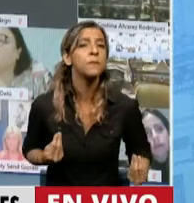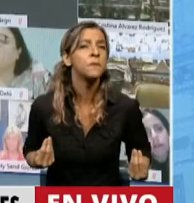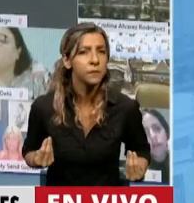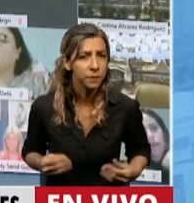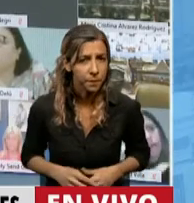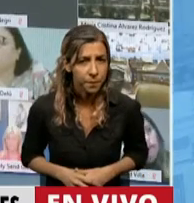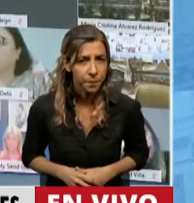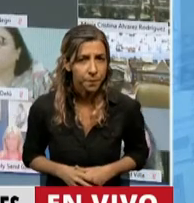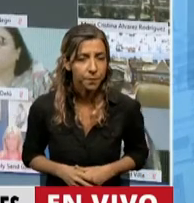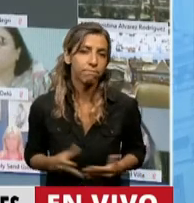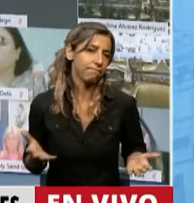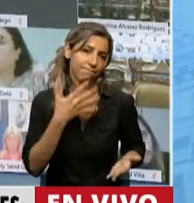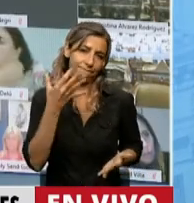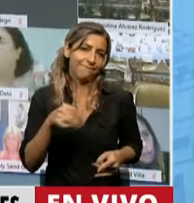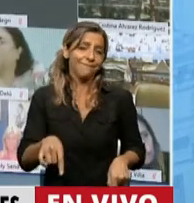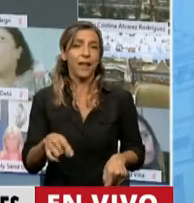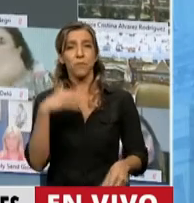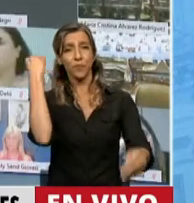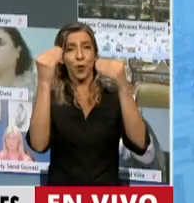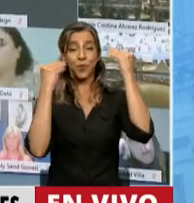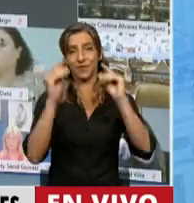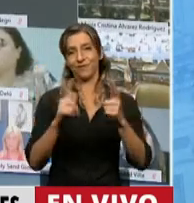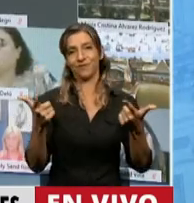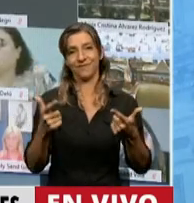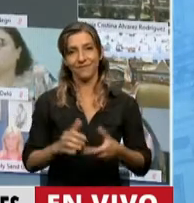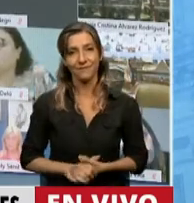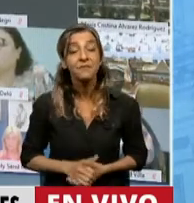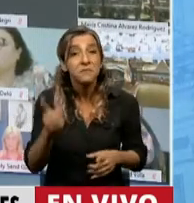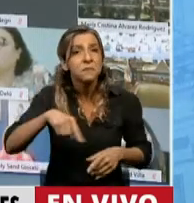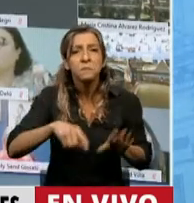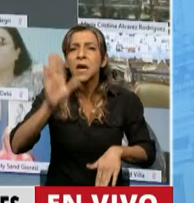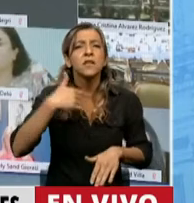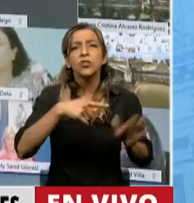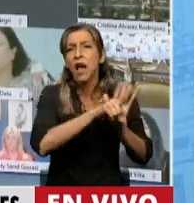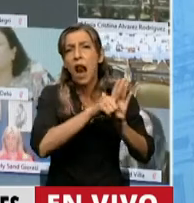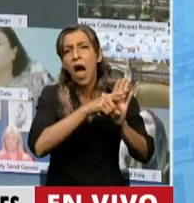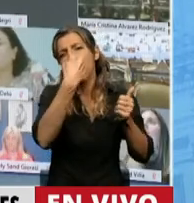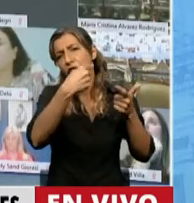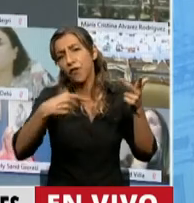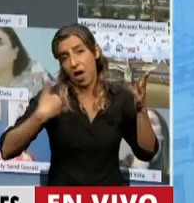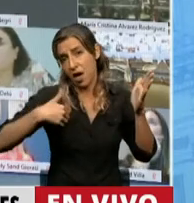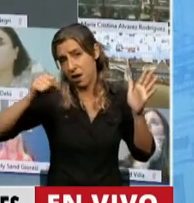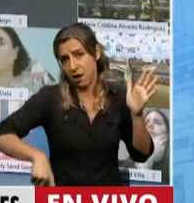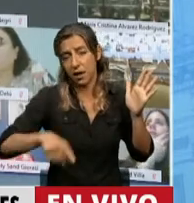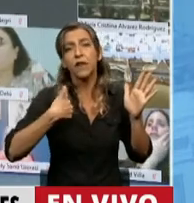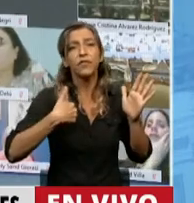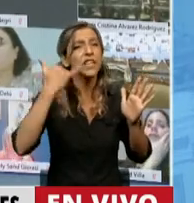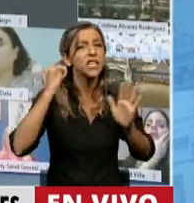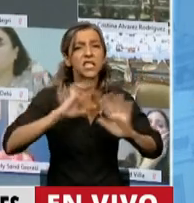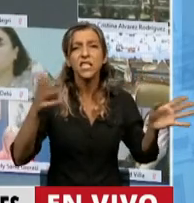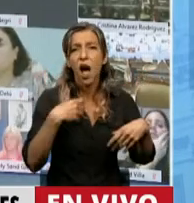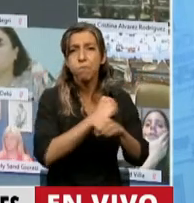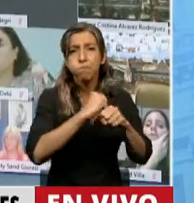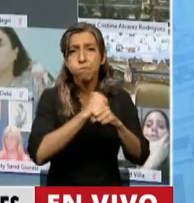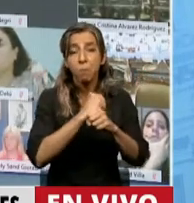no es verdad que acá hay una preocupación, porque la mayoría de las leyes en Argentina que plantean estas medidas ya están